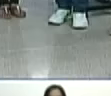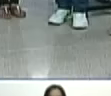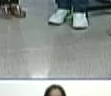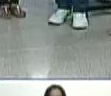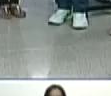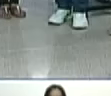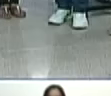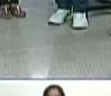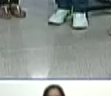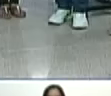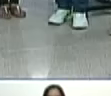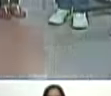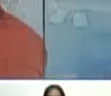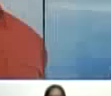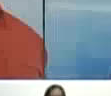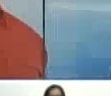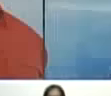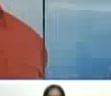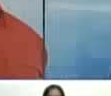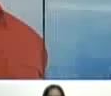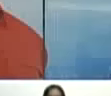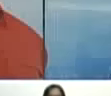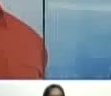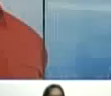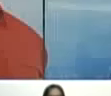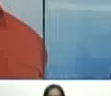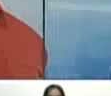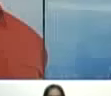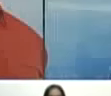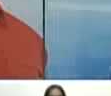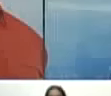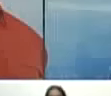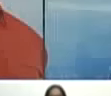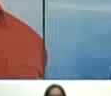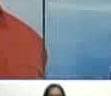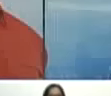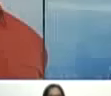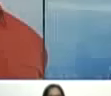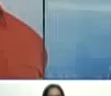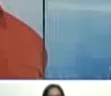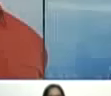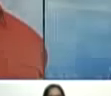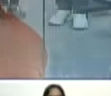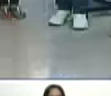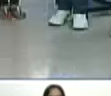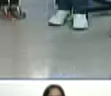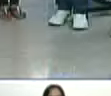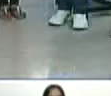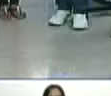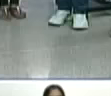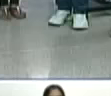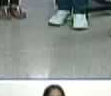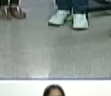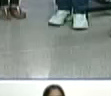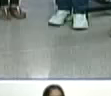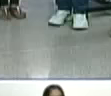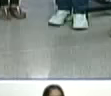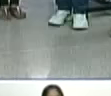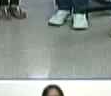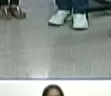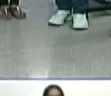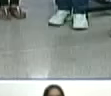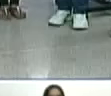SRI me da una gran alegría me lleno de ese gozo me inspiro en esa alegría adelante Naum